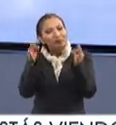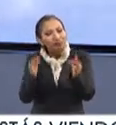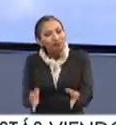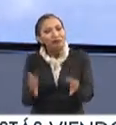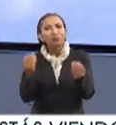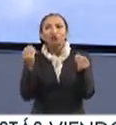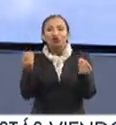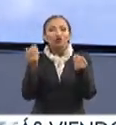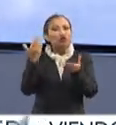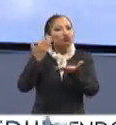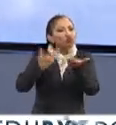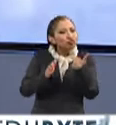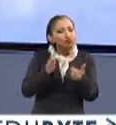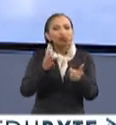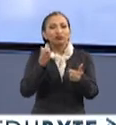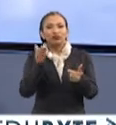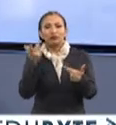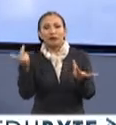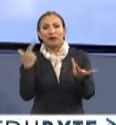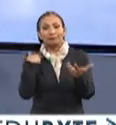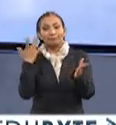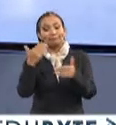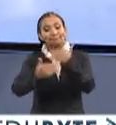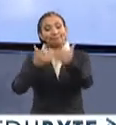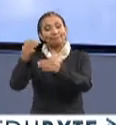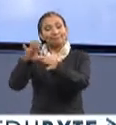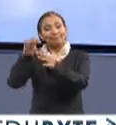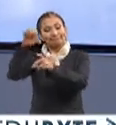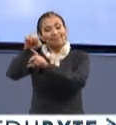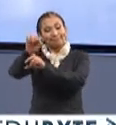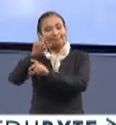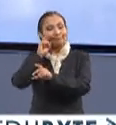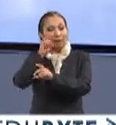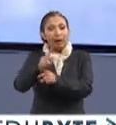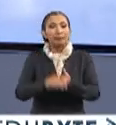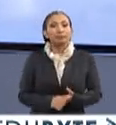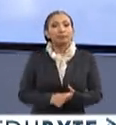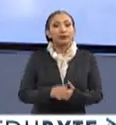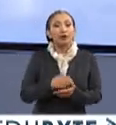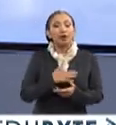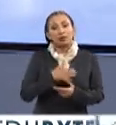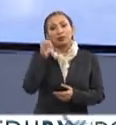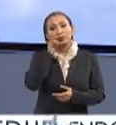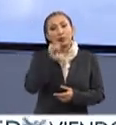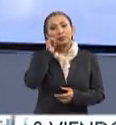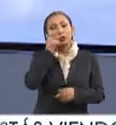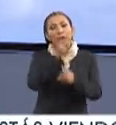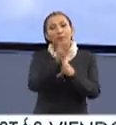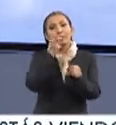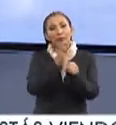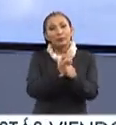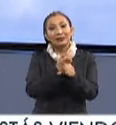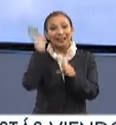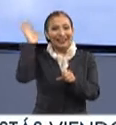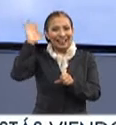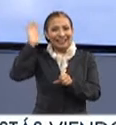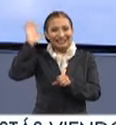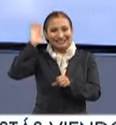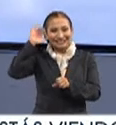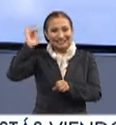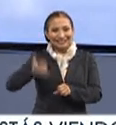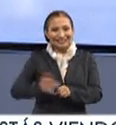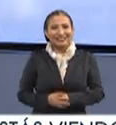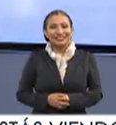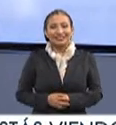de muchos éxitos y de la consecución de metas. Va usted a verlo. Bueno, como siempre le invito, hola Gris, ¿cómo estás?